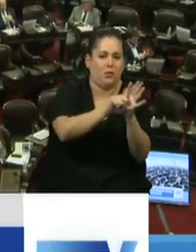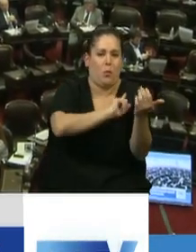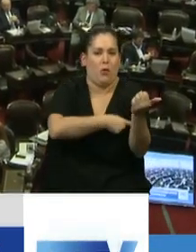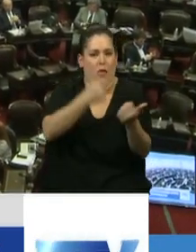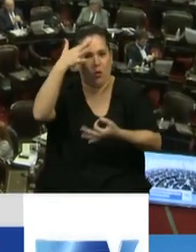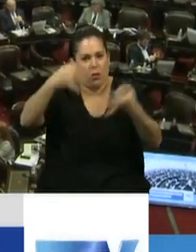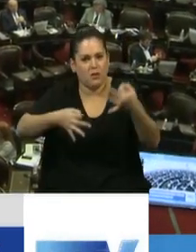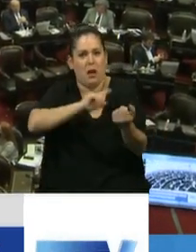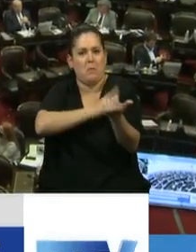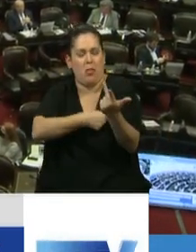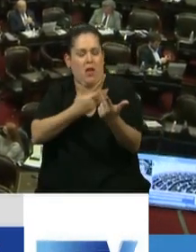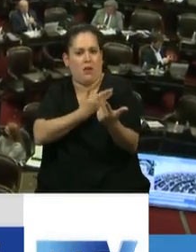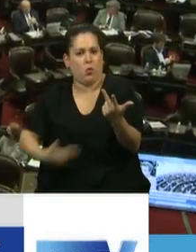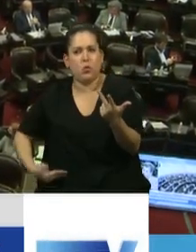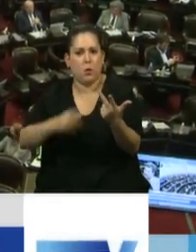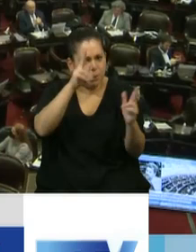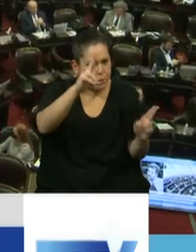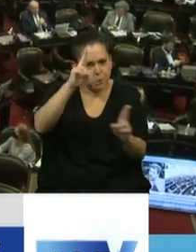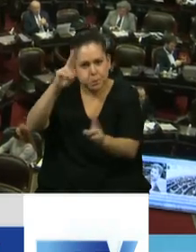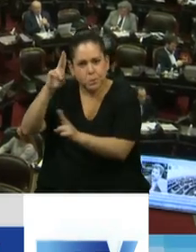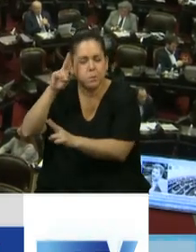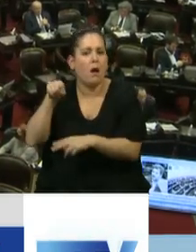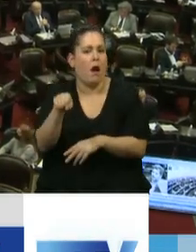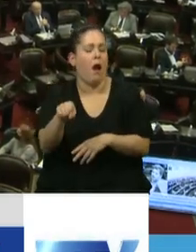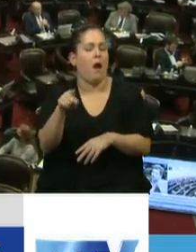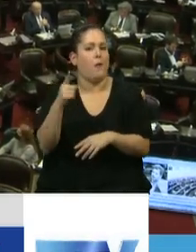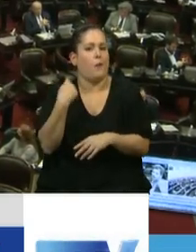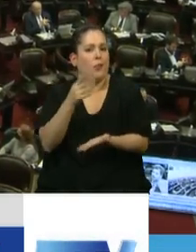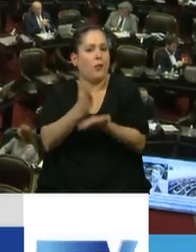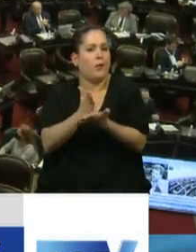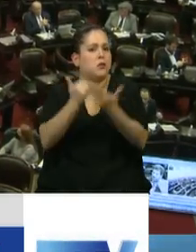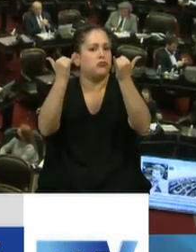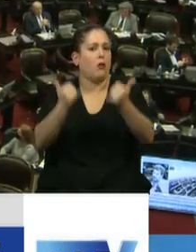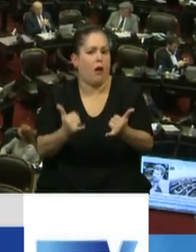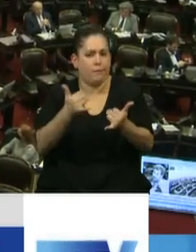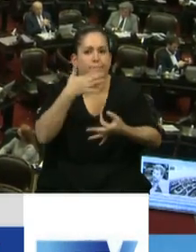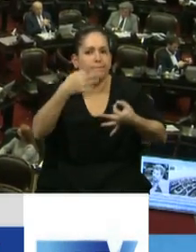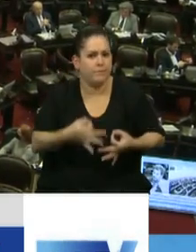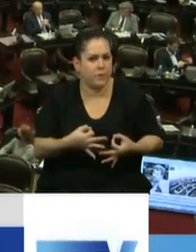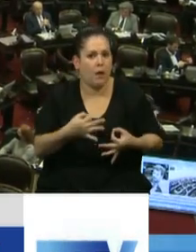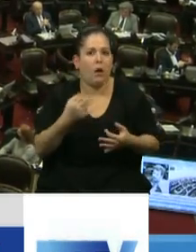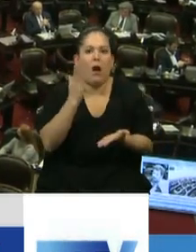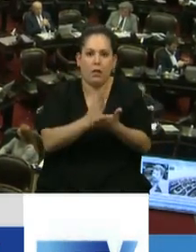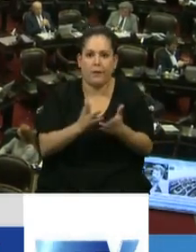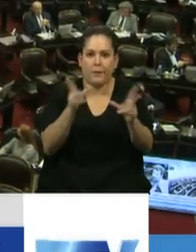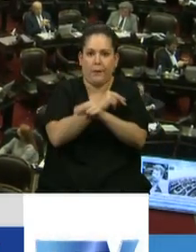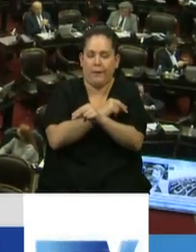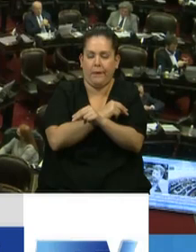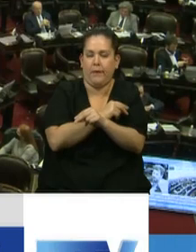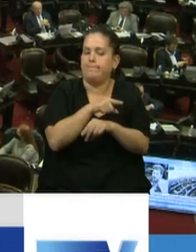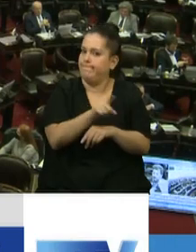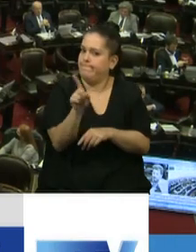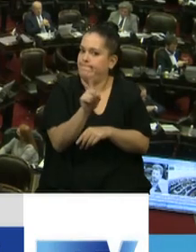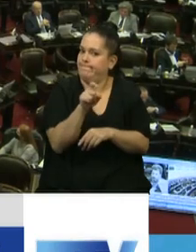eficaz cuando pone plena los derechos de la democracia, no cuando se restringen. Entonces, señor Presidente,